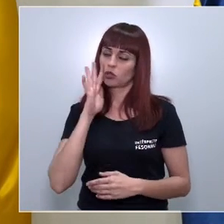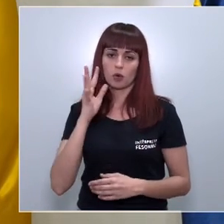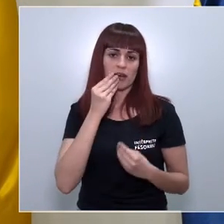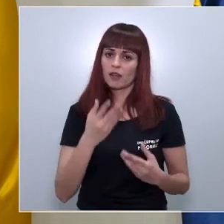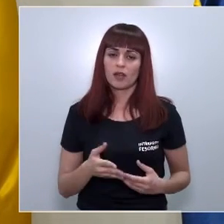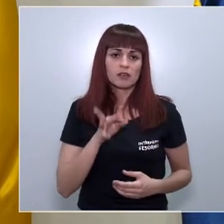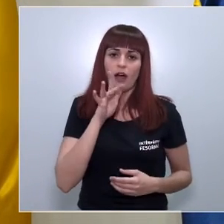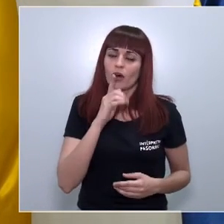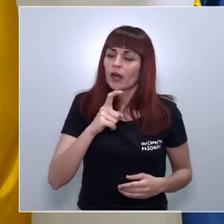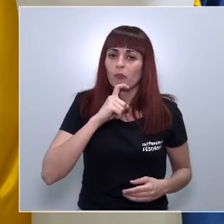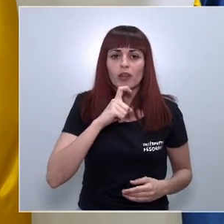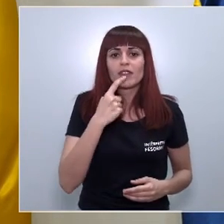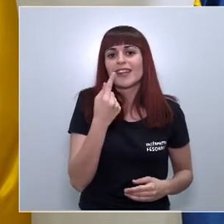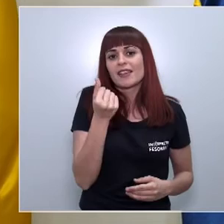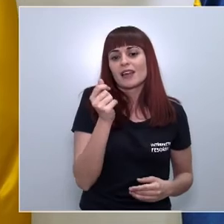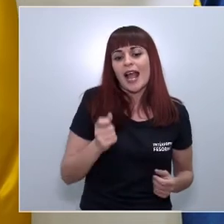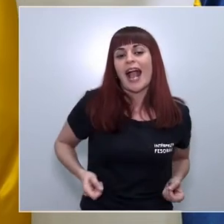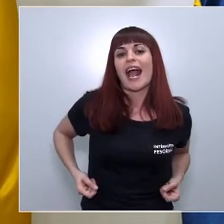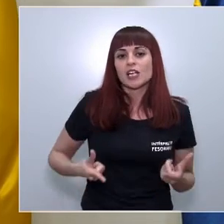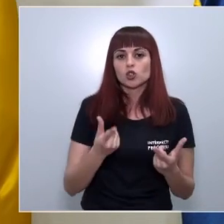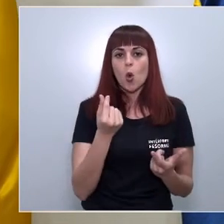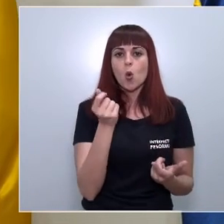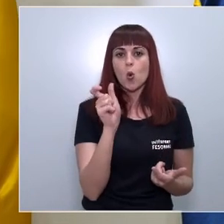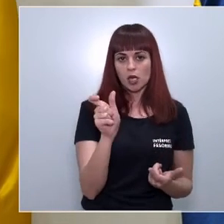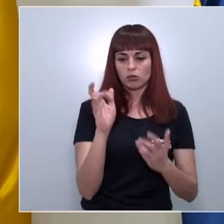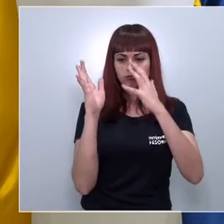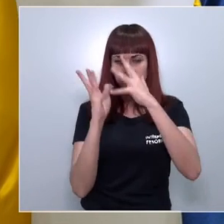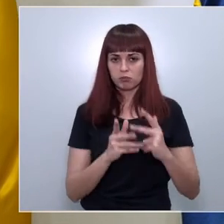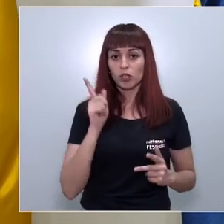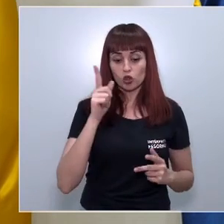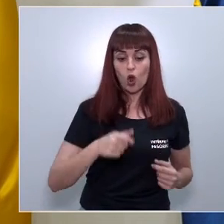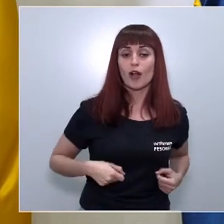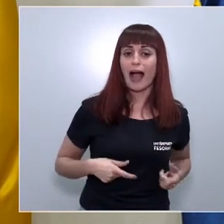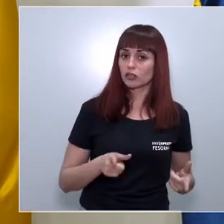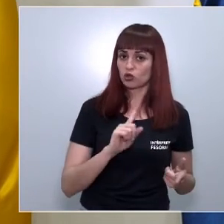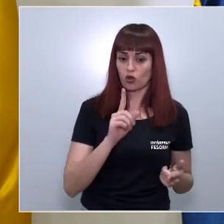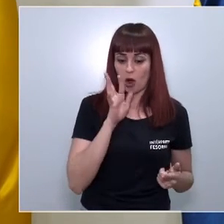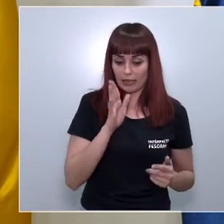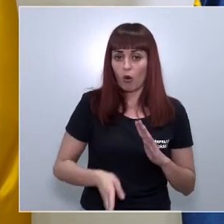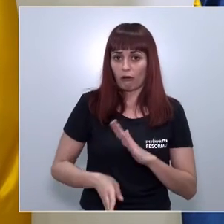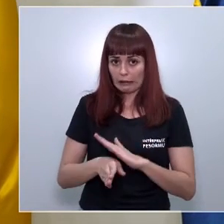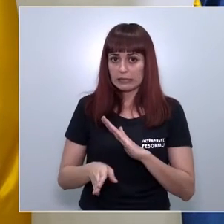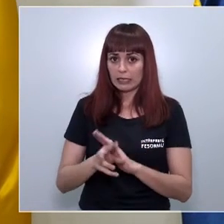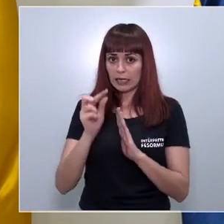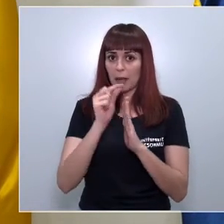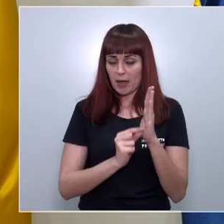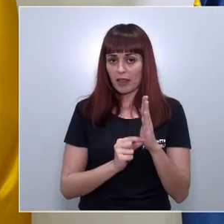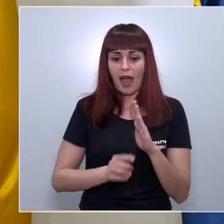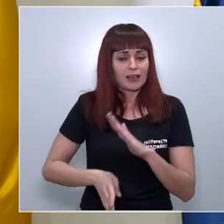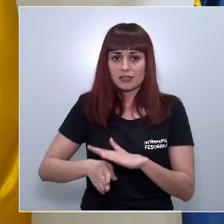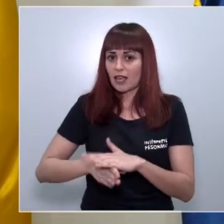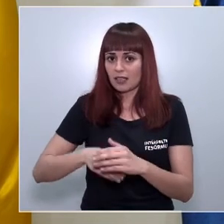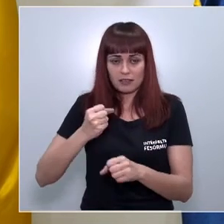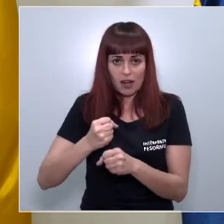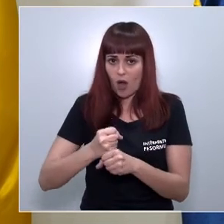ahora mismo es muy difícil concretar el gasto porque no solamente lo que nos hemos gastado sino que tenemos que seguir insistiendo en las medidas que tenemos que estar haciendo hay que seguir